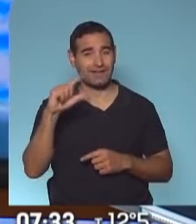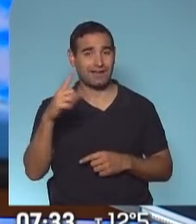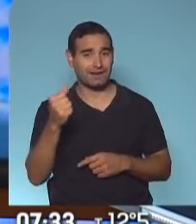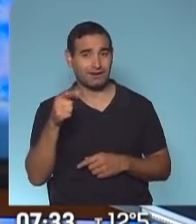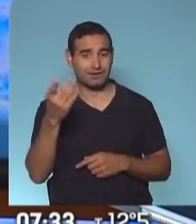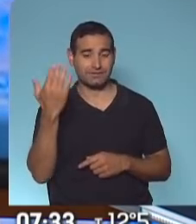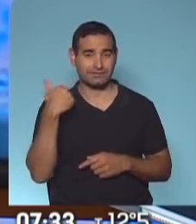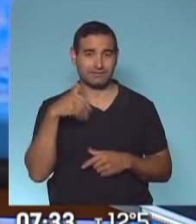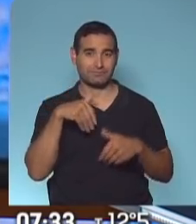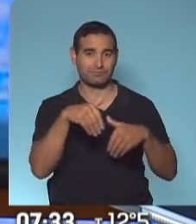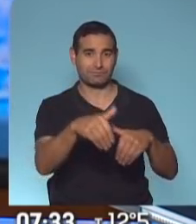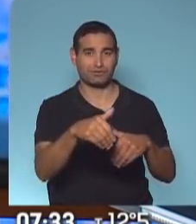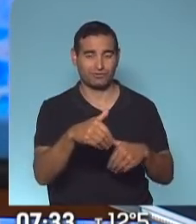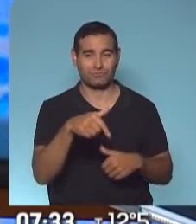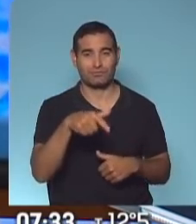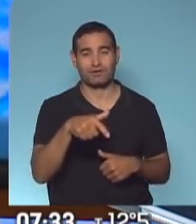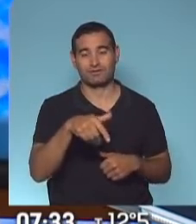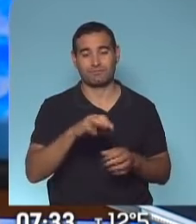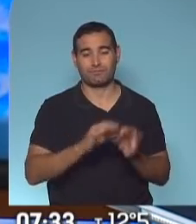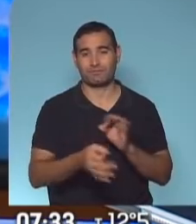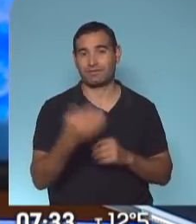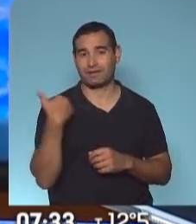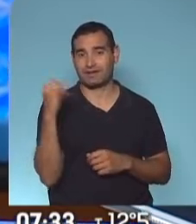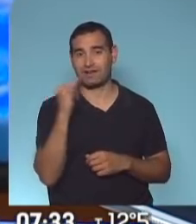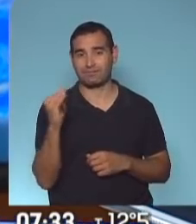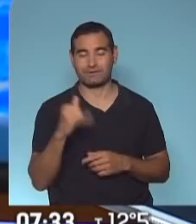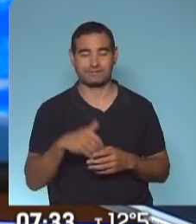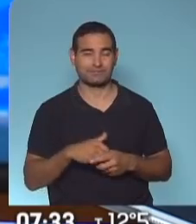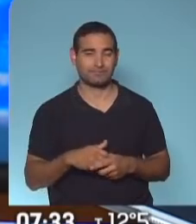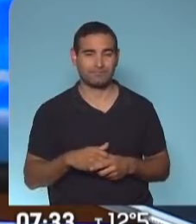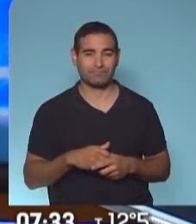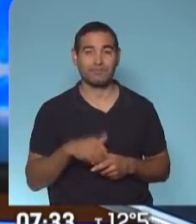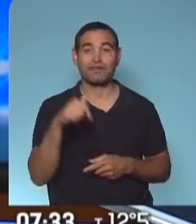detenido ayer en horas de la tarde a metros de la General Paz en el barrio de Saavedra. A esta hora, títulos...